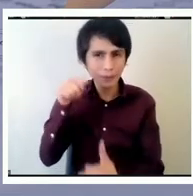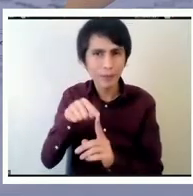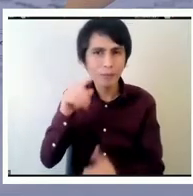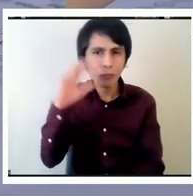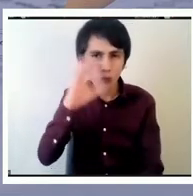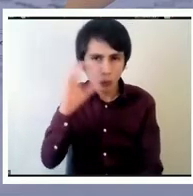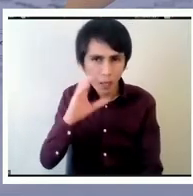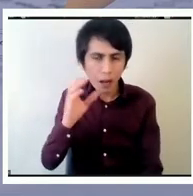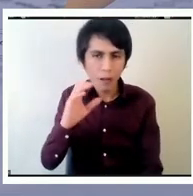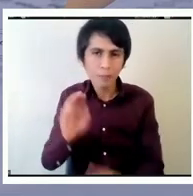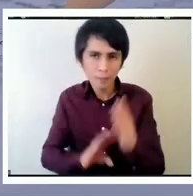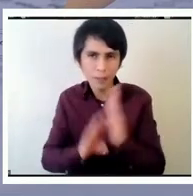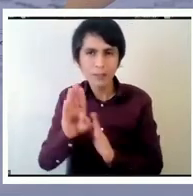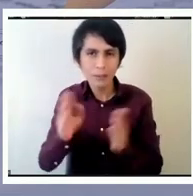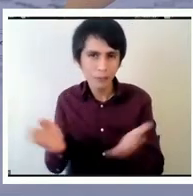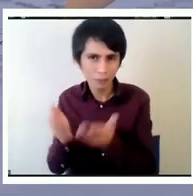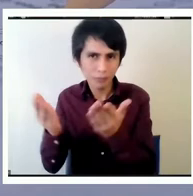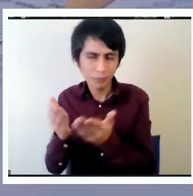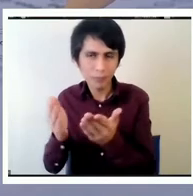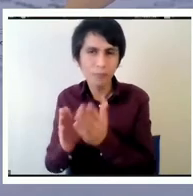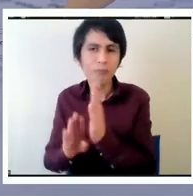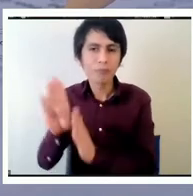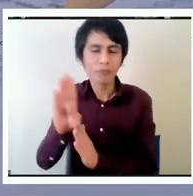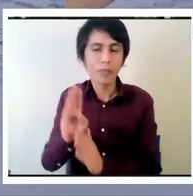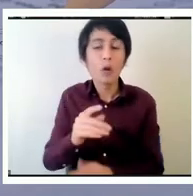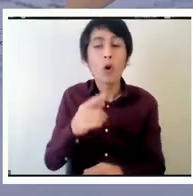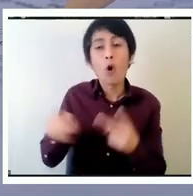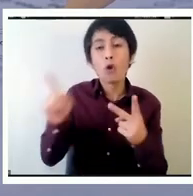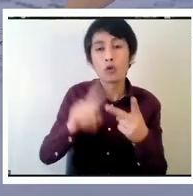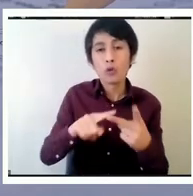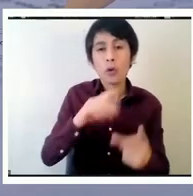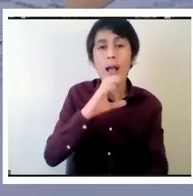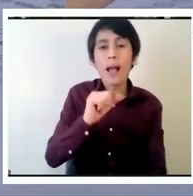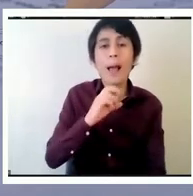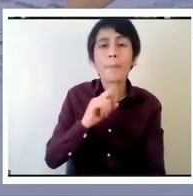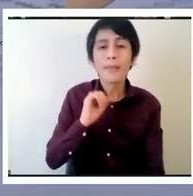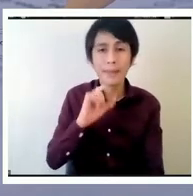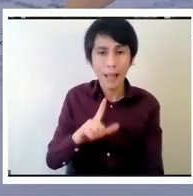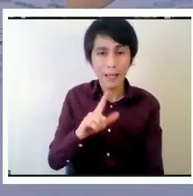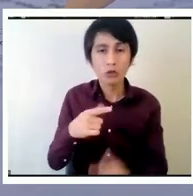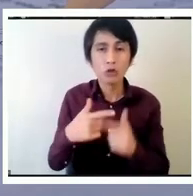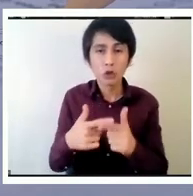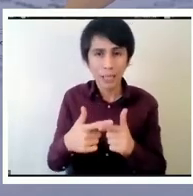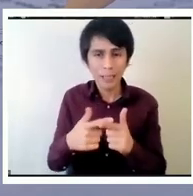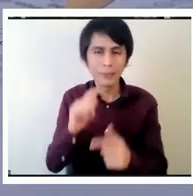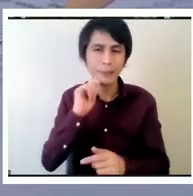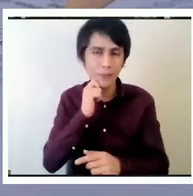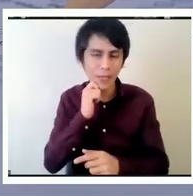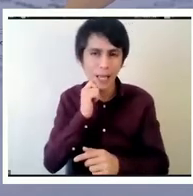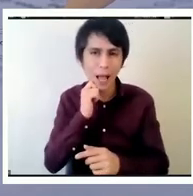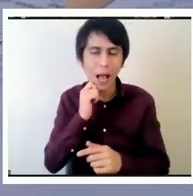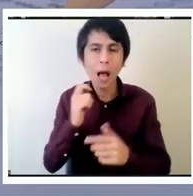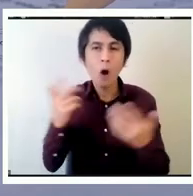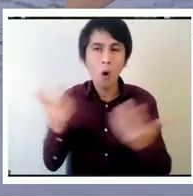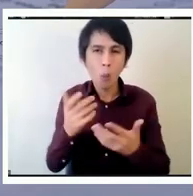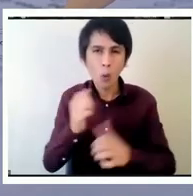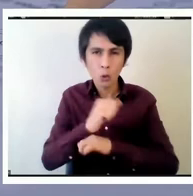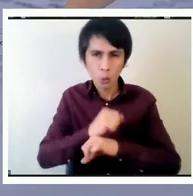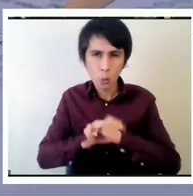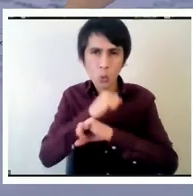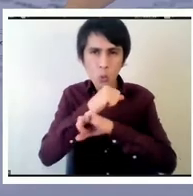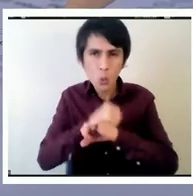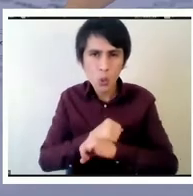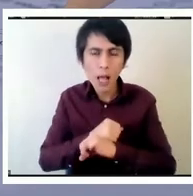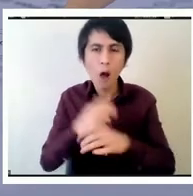desarrollar el otro capital que tenemos es el capital social y que está basado en la estructura cierto en las relaciones entre las